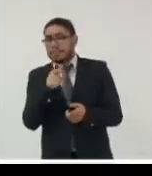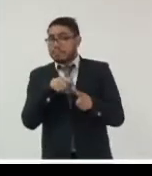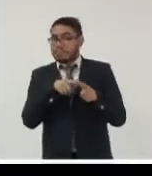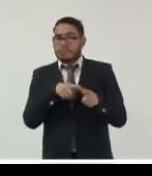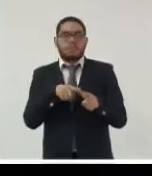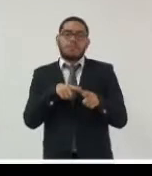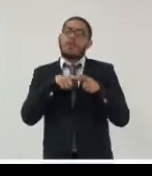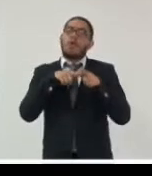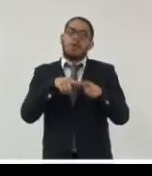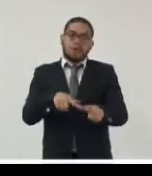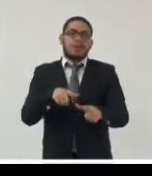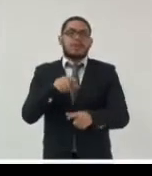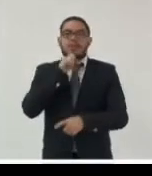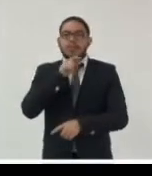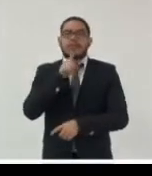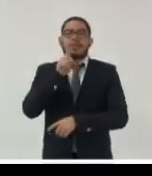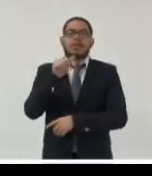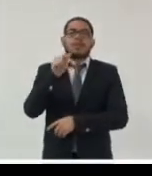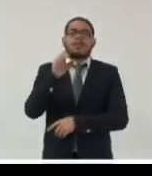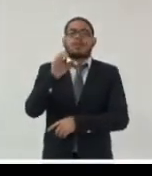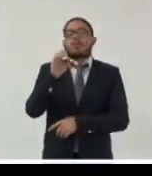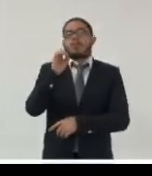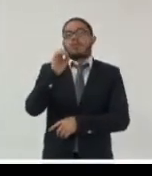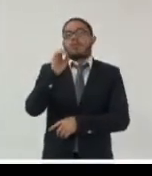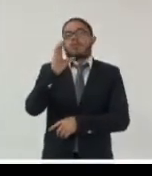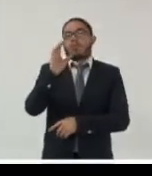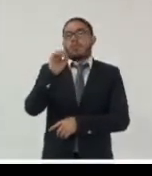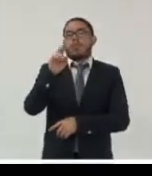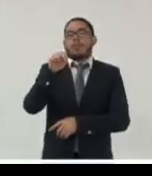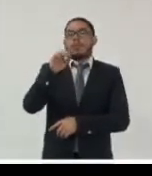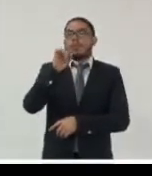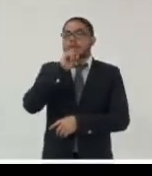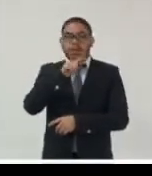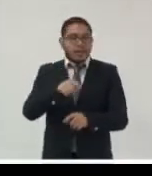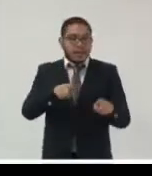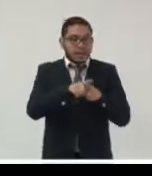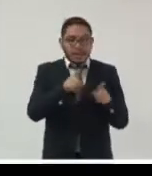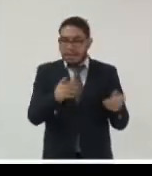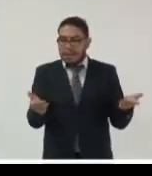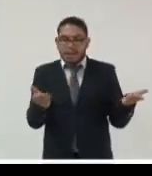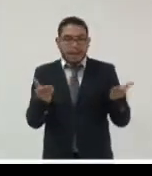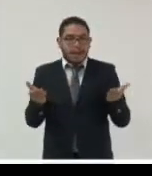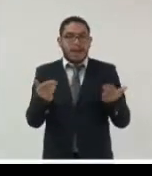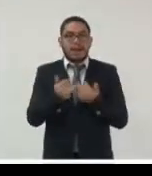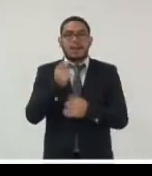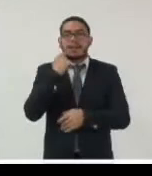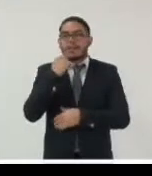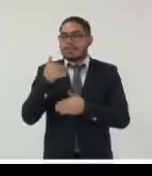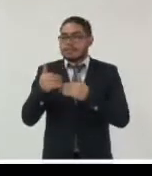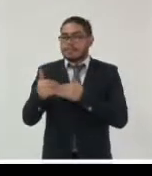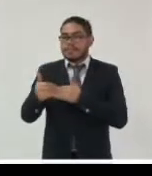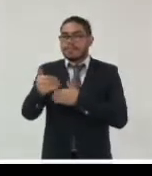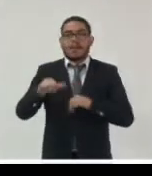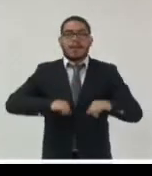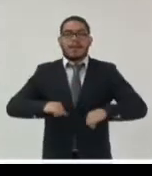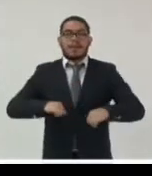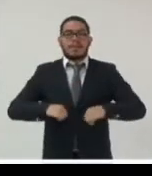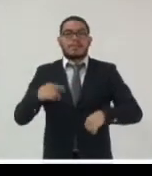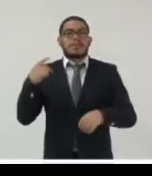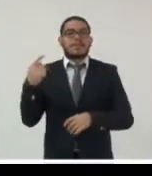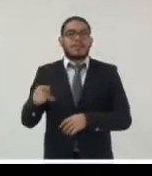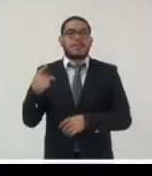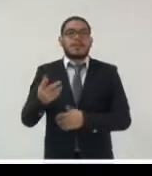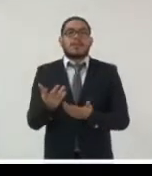documento pues lo mismo con los datos datos que han sido producidos en decorrencia de las actividades o funciones